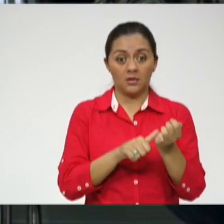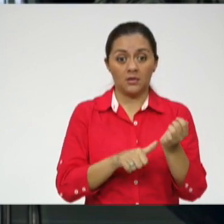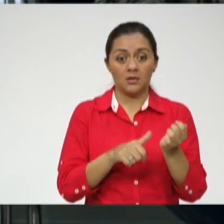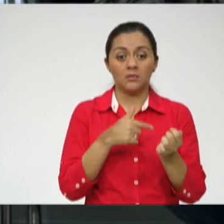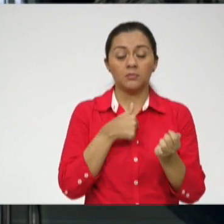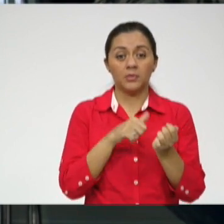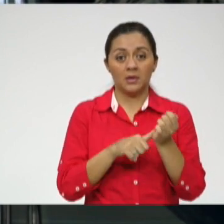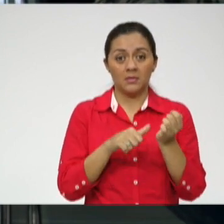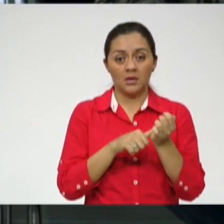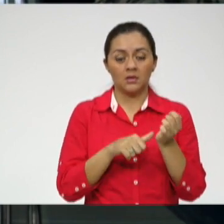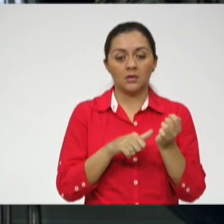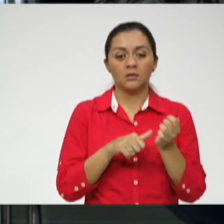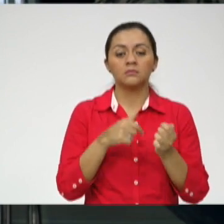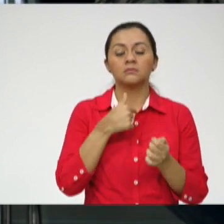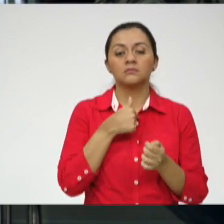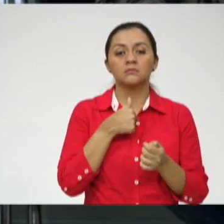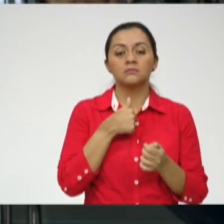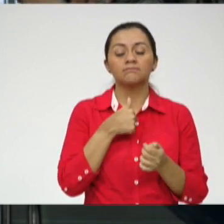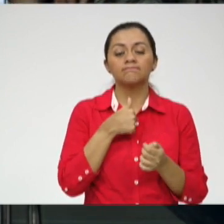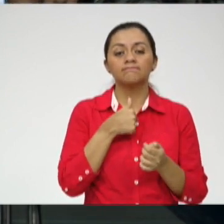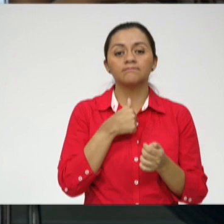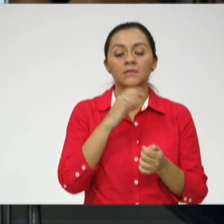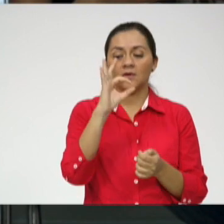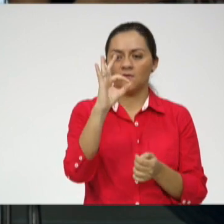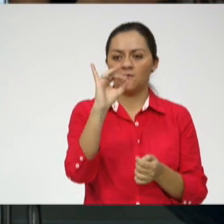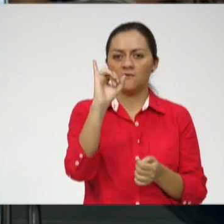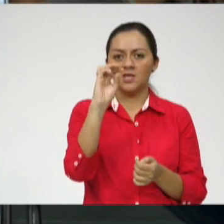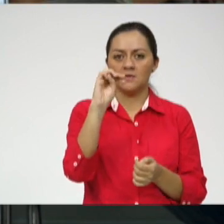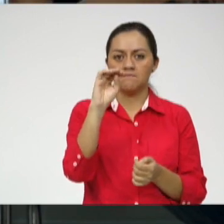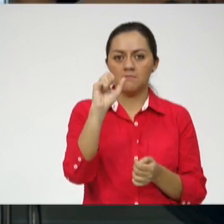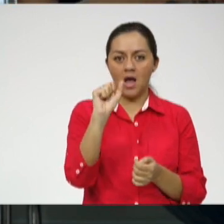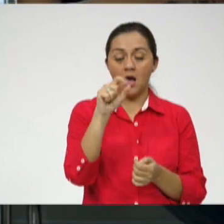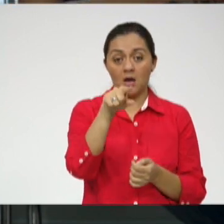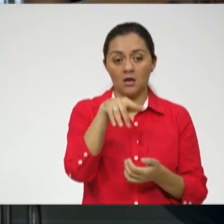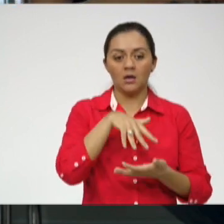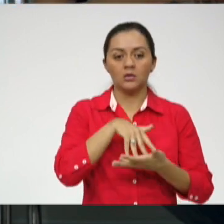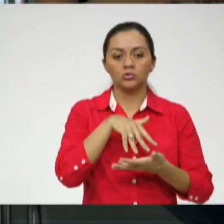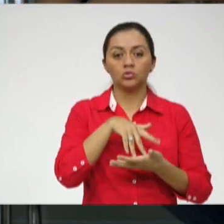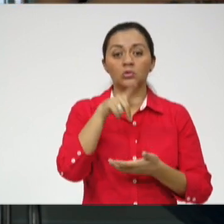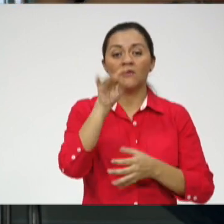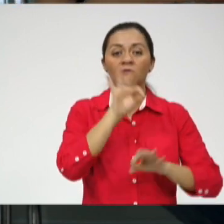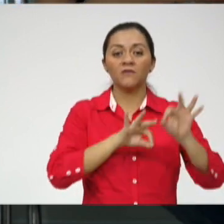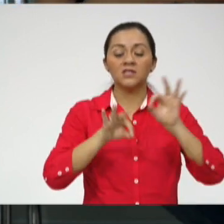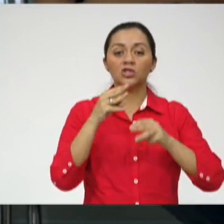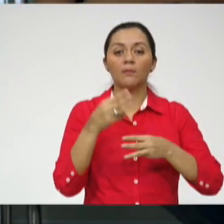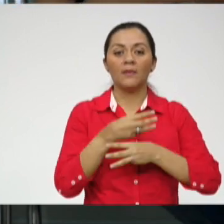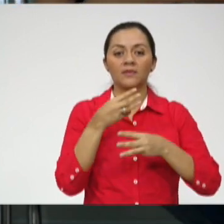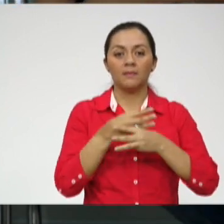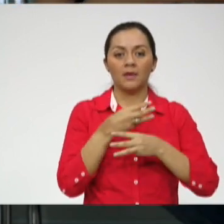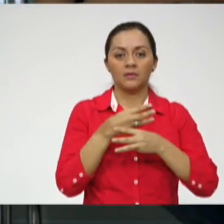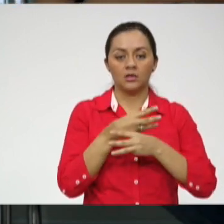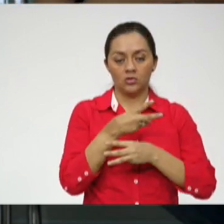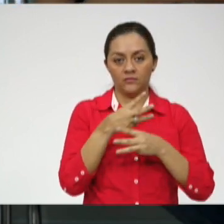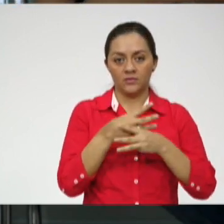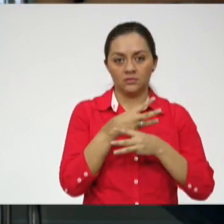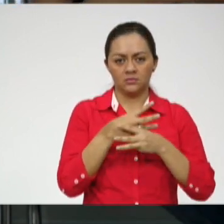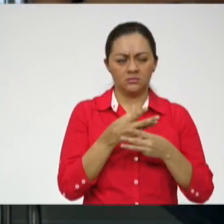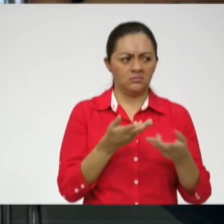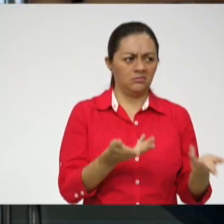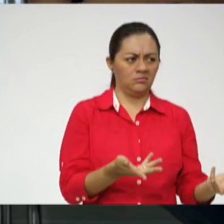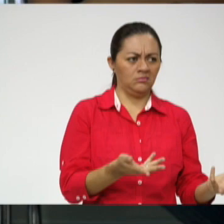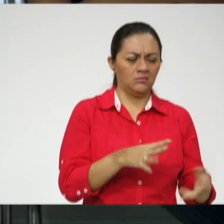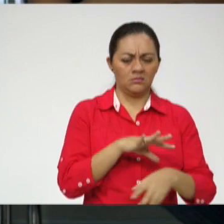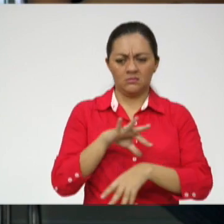de equivocarse. Ella fue FIMA y como FIMA quería estudiar para ser odontóloga. Entonces, FIMA, medicina,